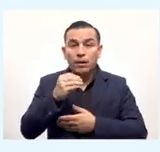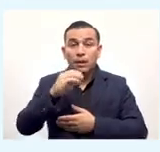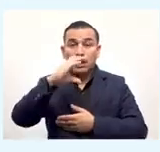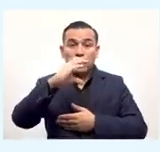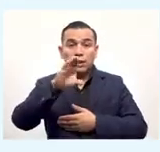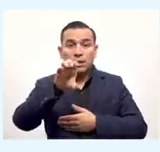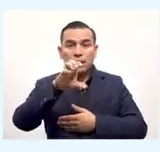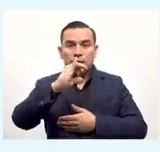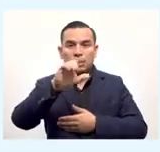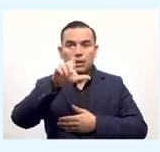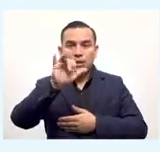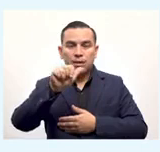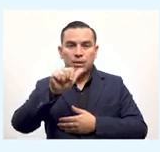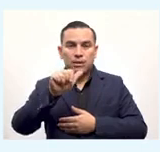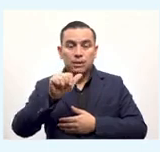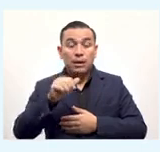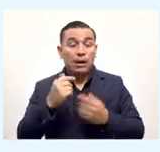alimentos